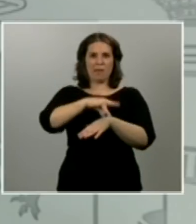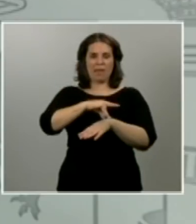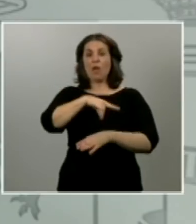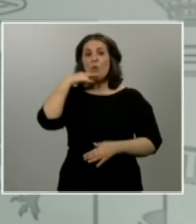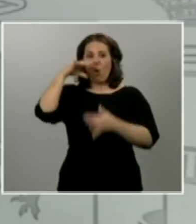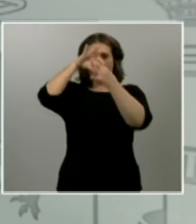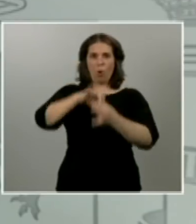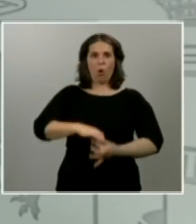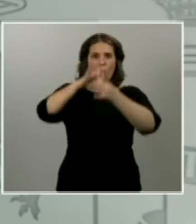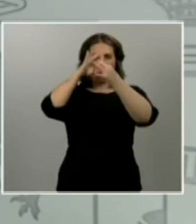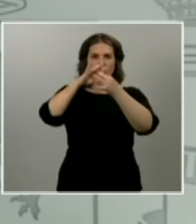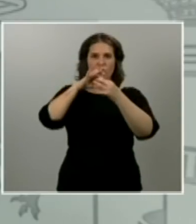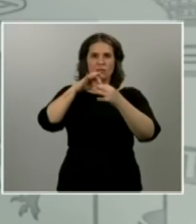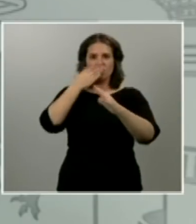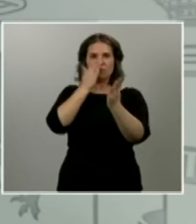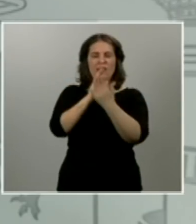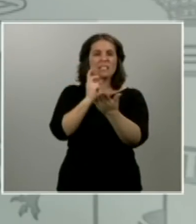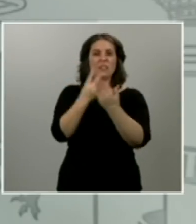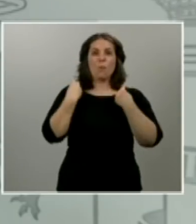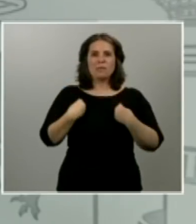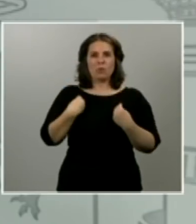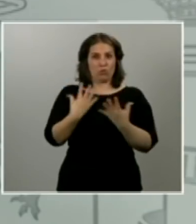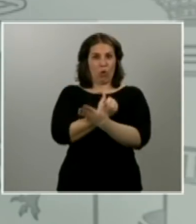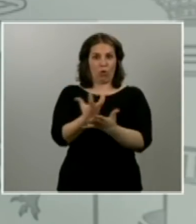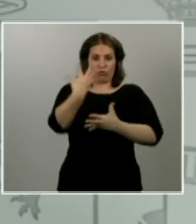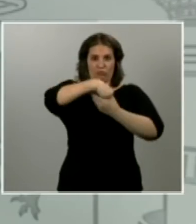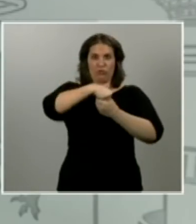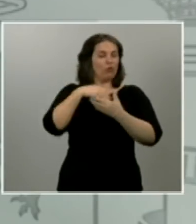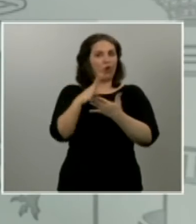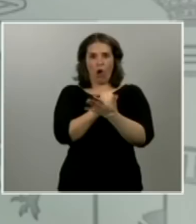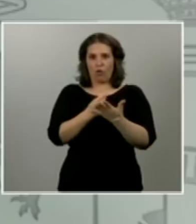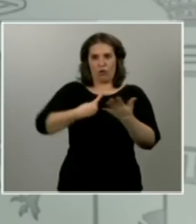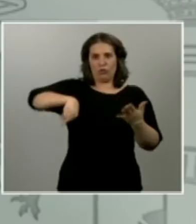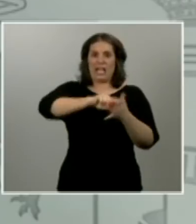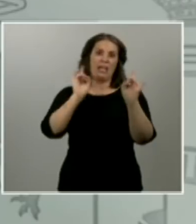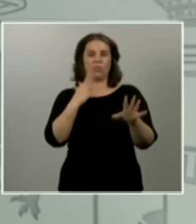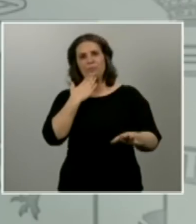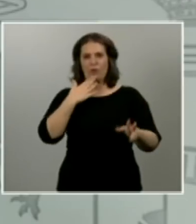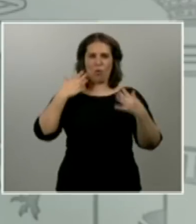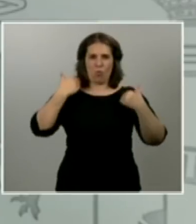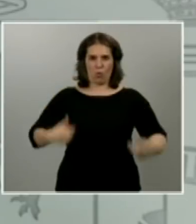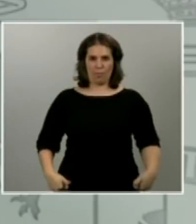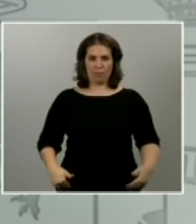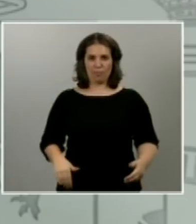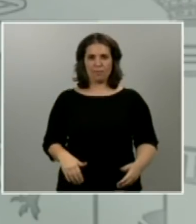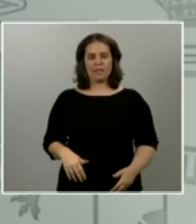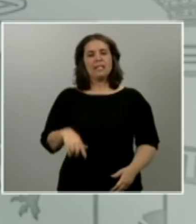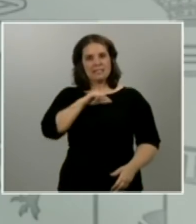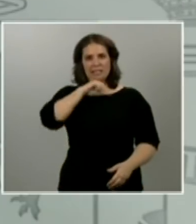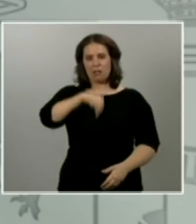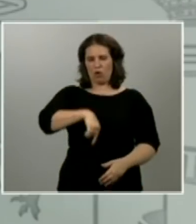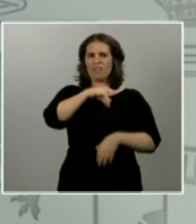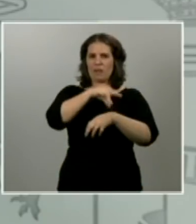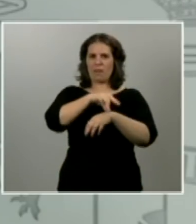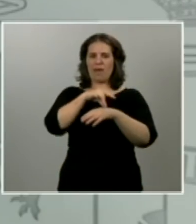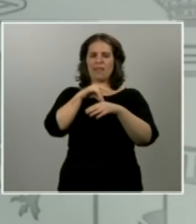enfrentada a un mismo desafío y aunque hoy sentimos que empezamos a doblegar la enfermedad es evidente que